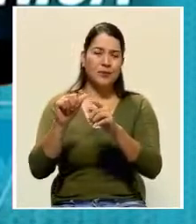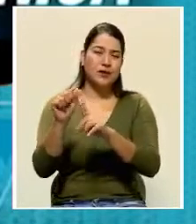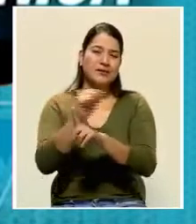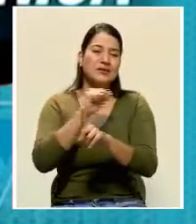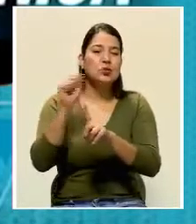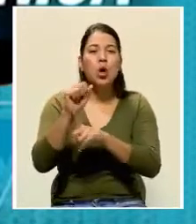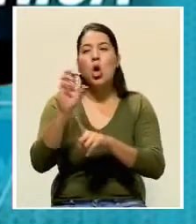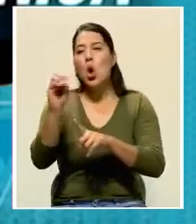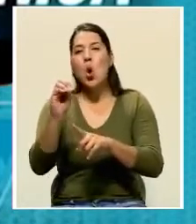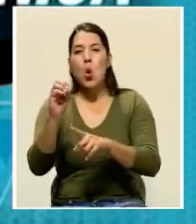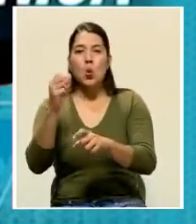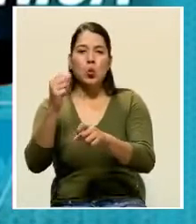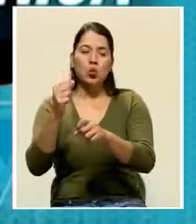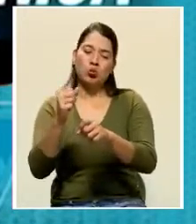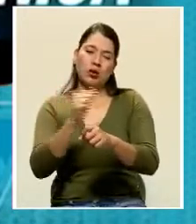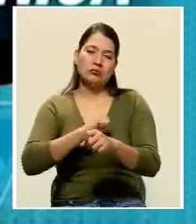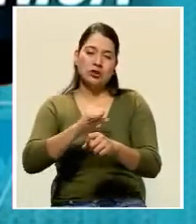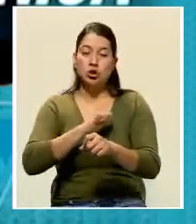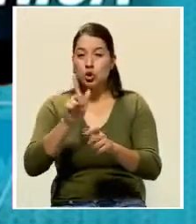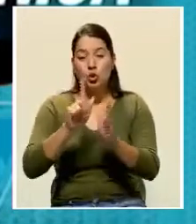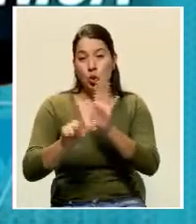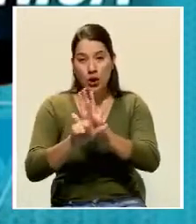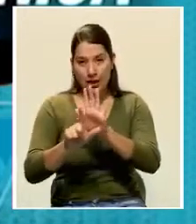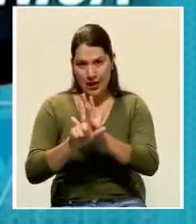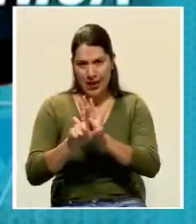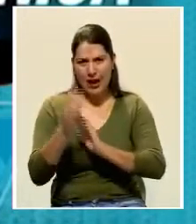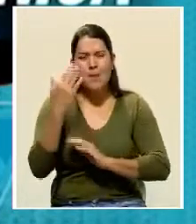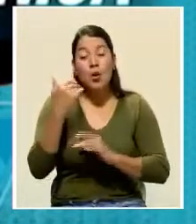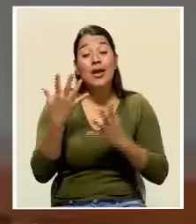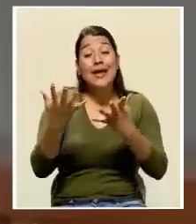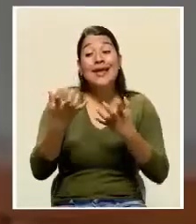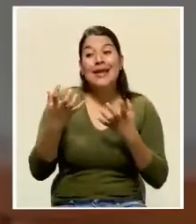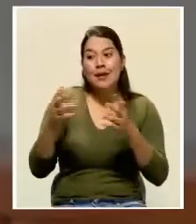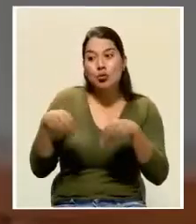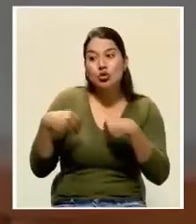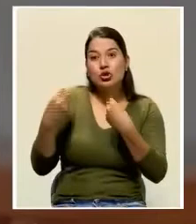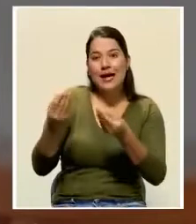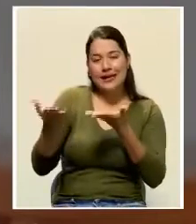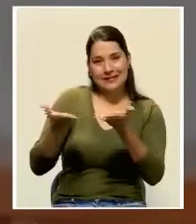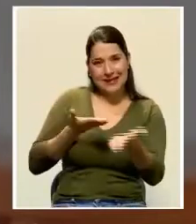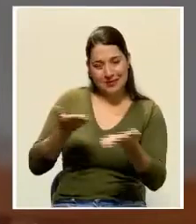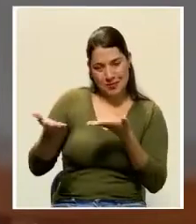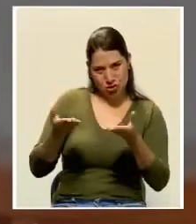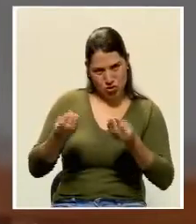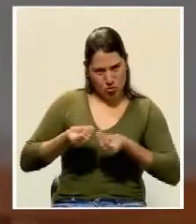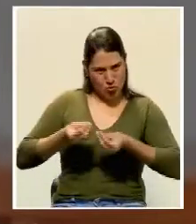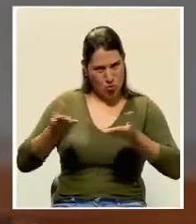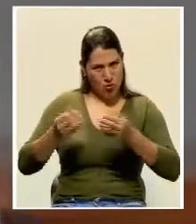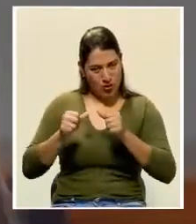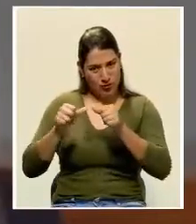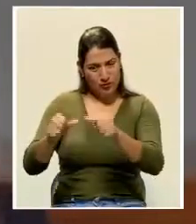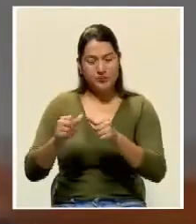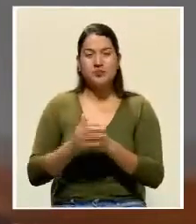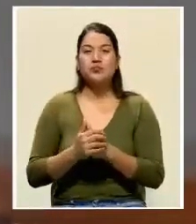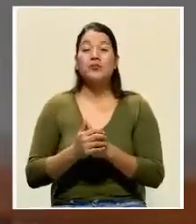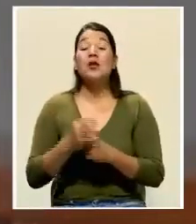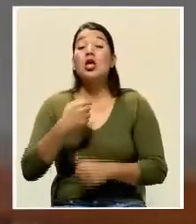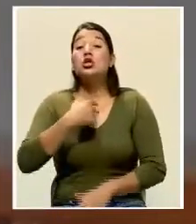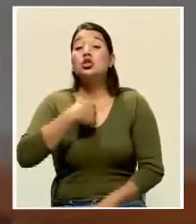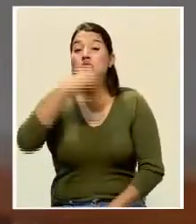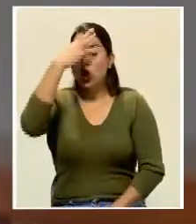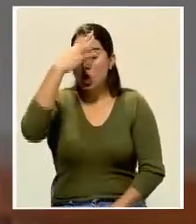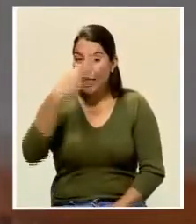desarrollando acciones, continuar brindando servicio público? Creo que es importante señalar que la Defensa